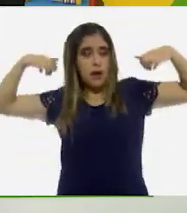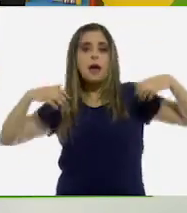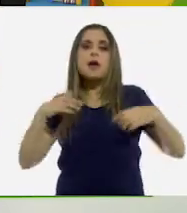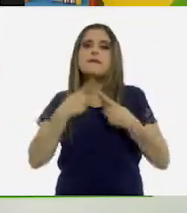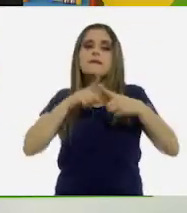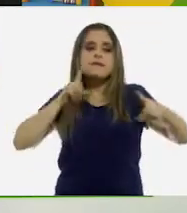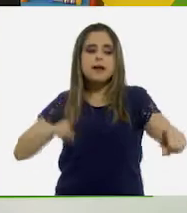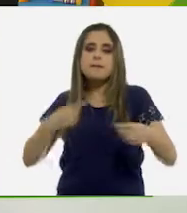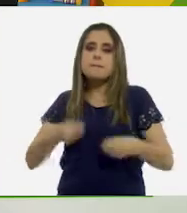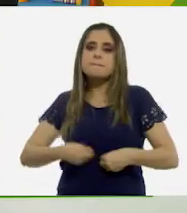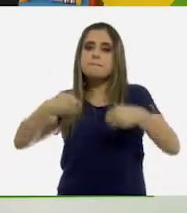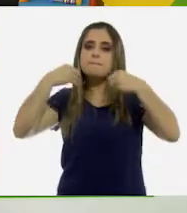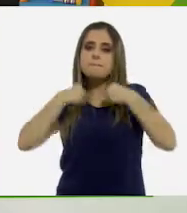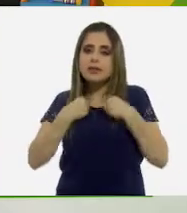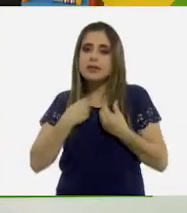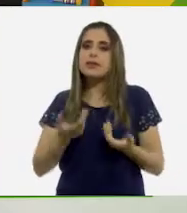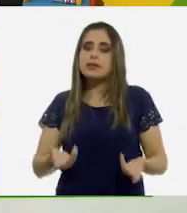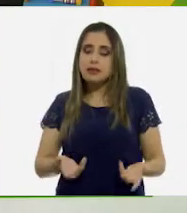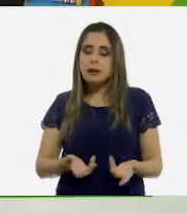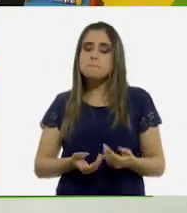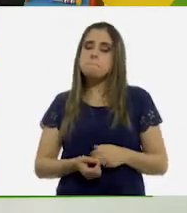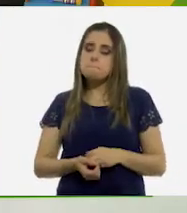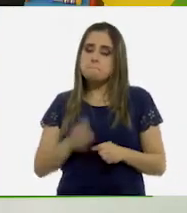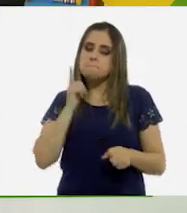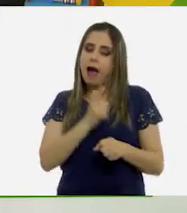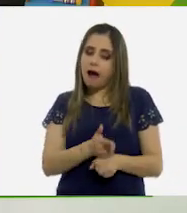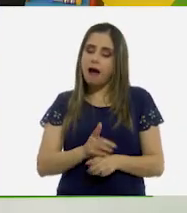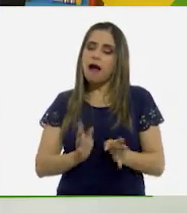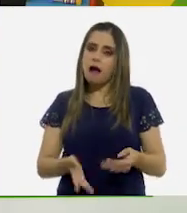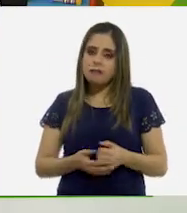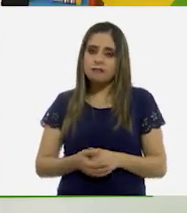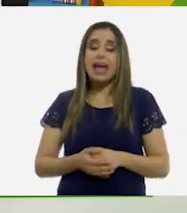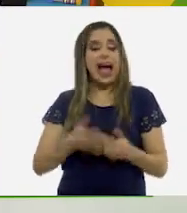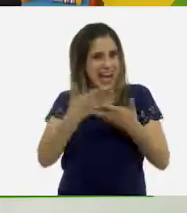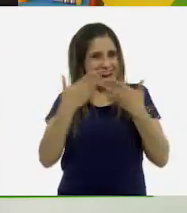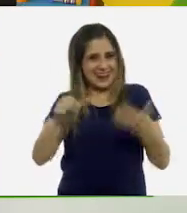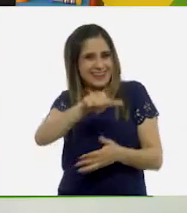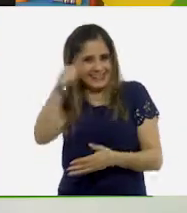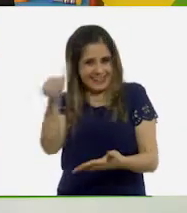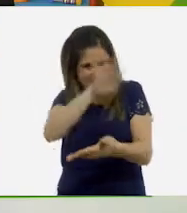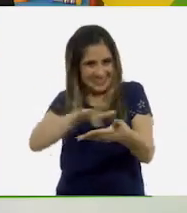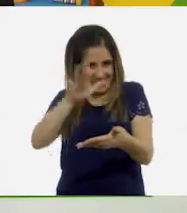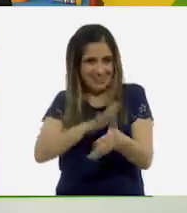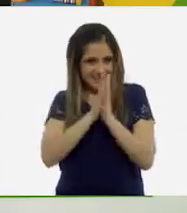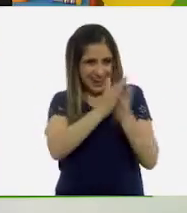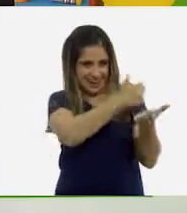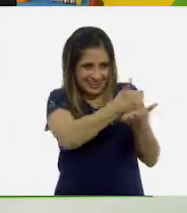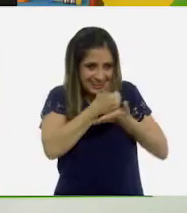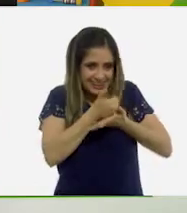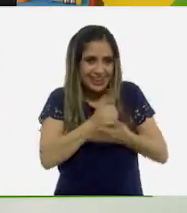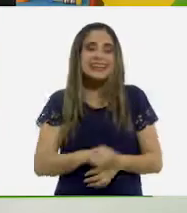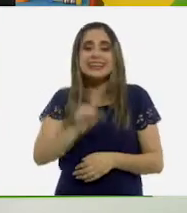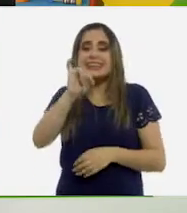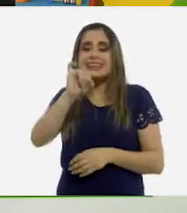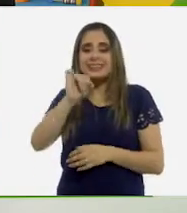comentario. Sí, comentario. ¿Me ayudas, Ana? Claro que sí. Por favor. Ahí está. Tan,